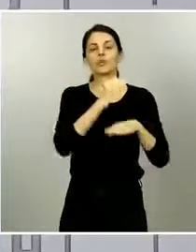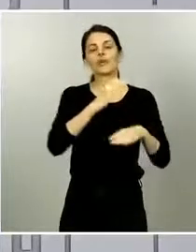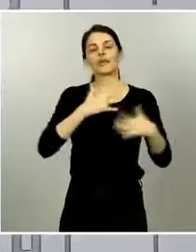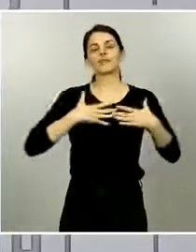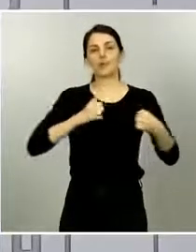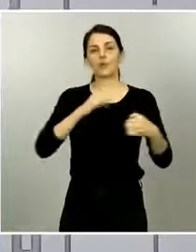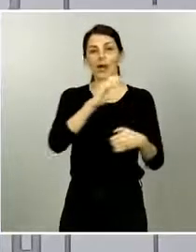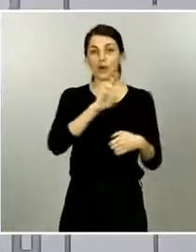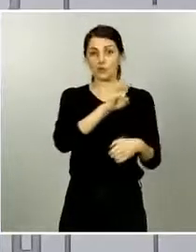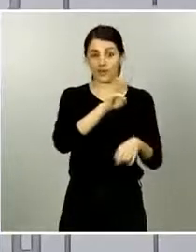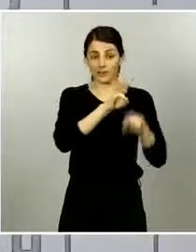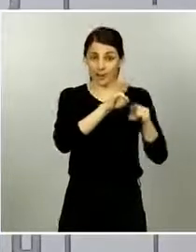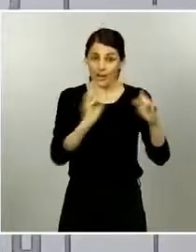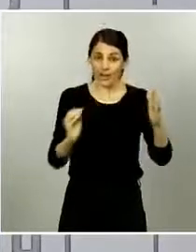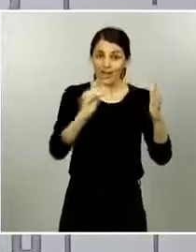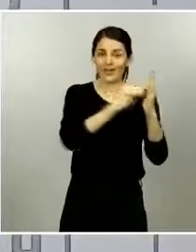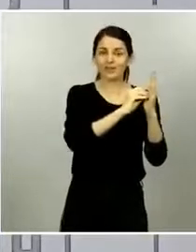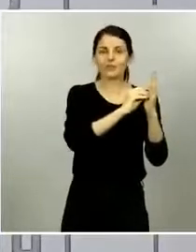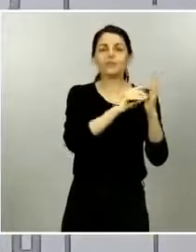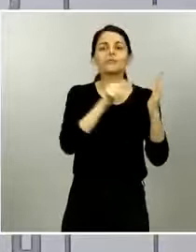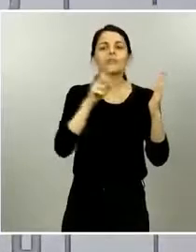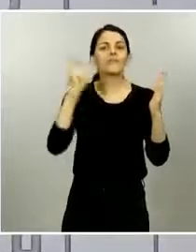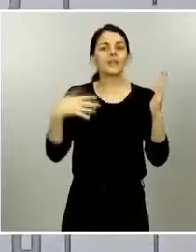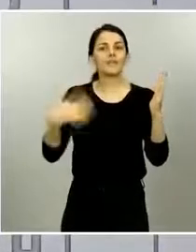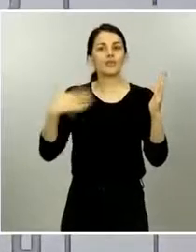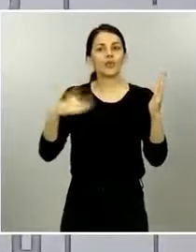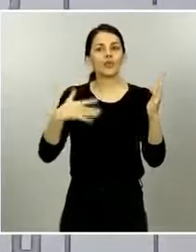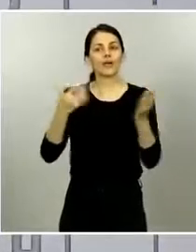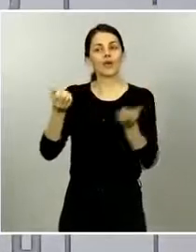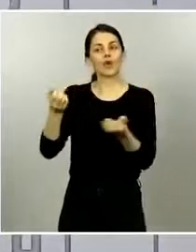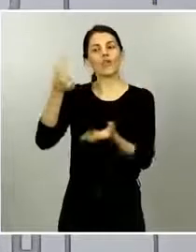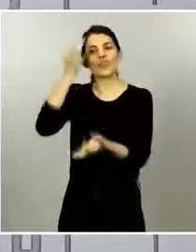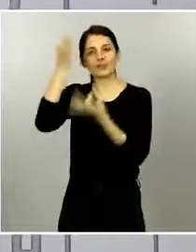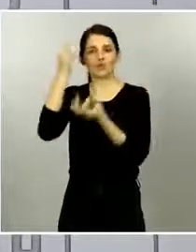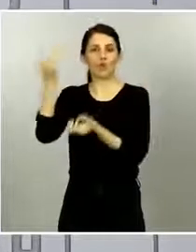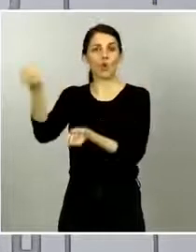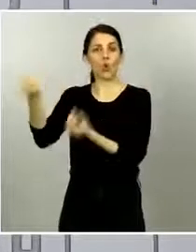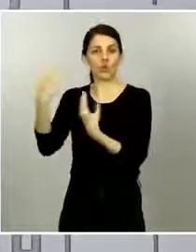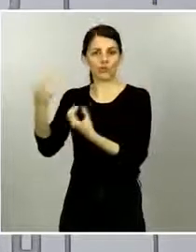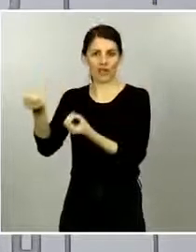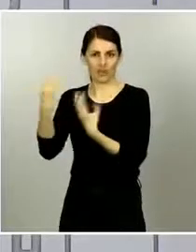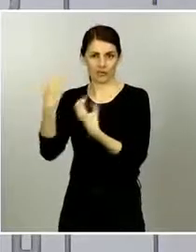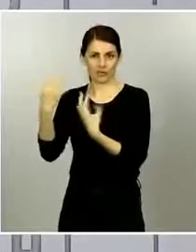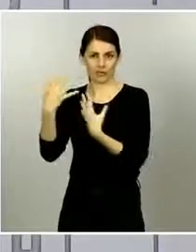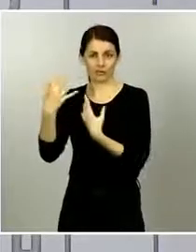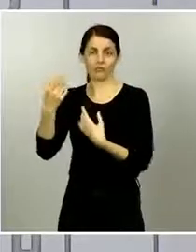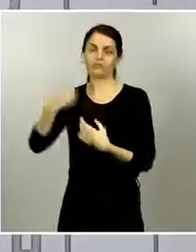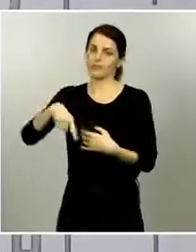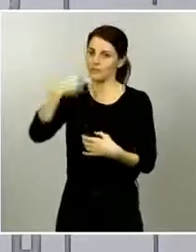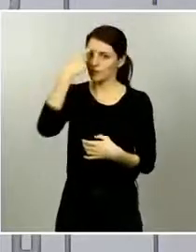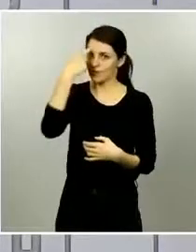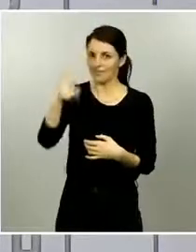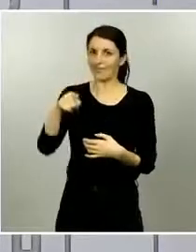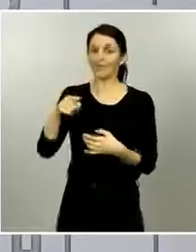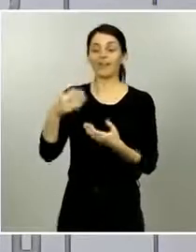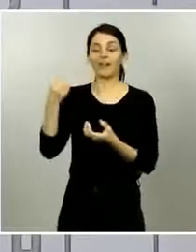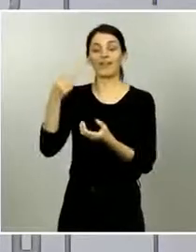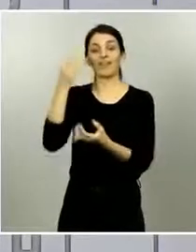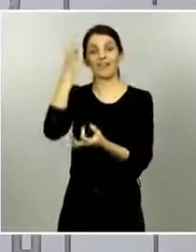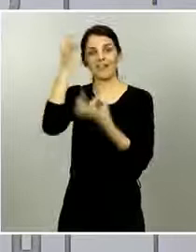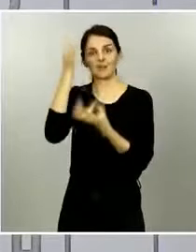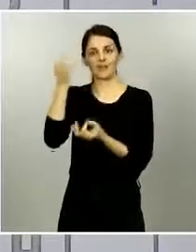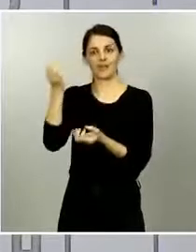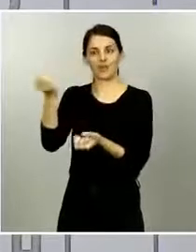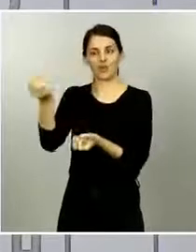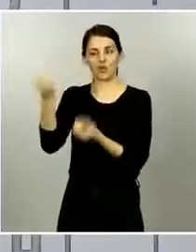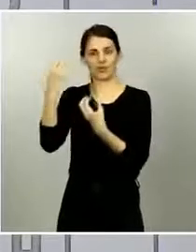la población en la página de un Instituto de Salud Carlos III están basadas en los datos de notificación que como